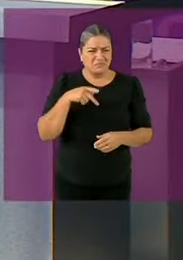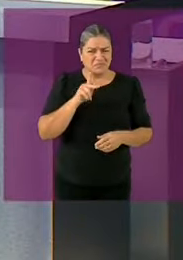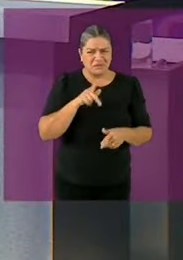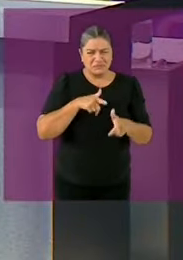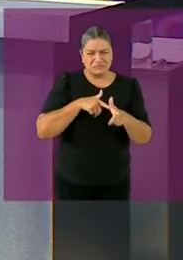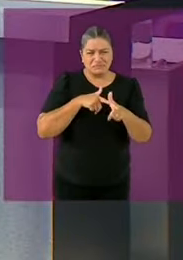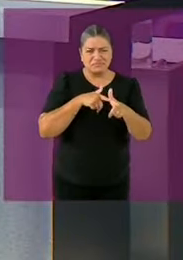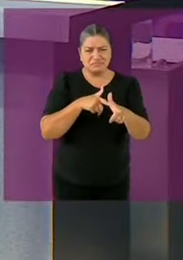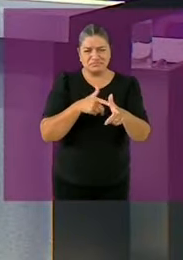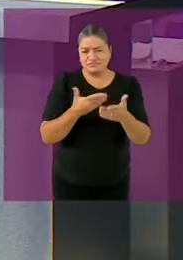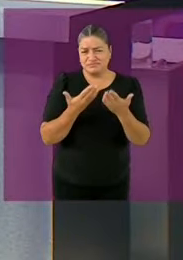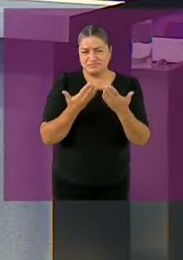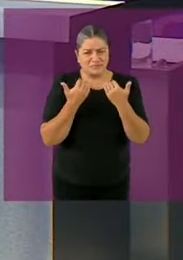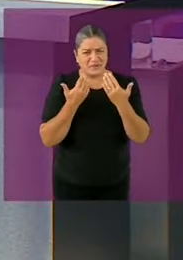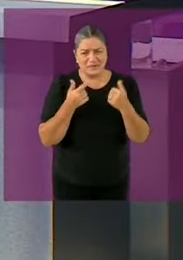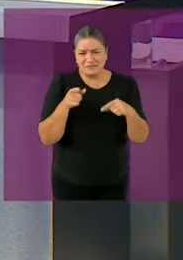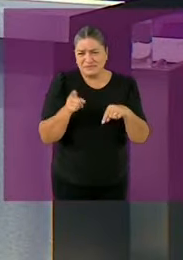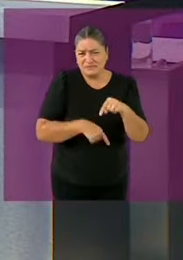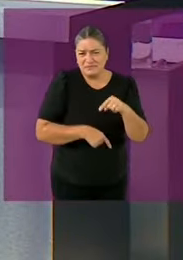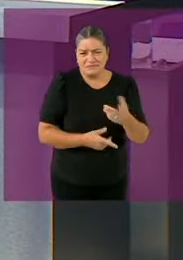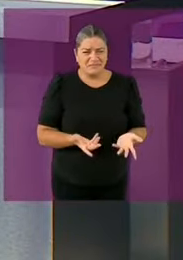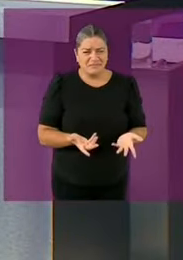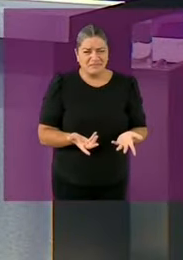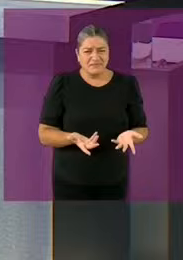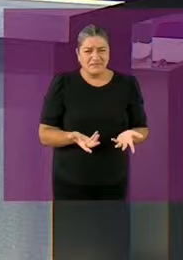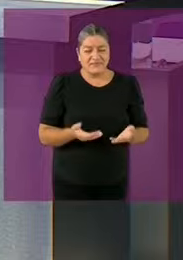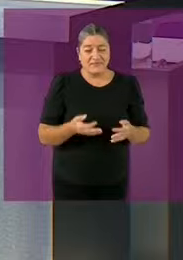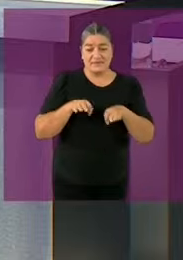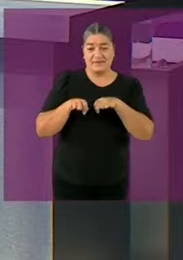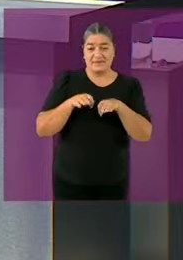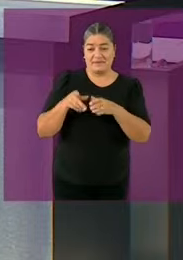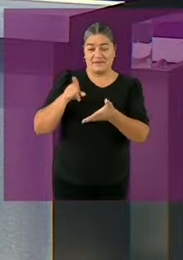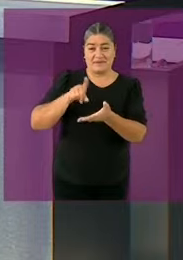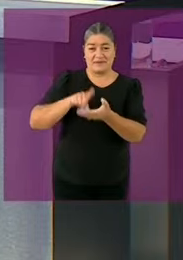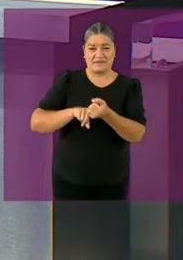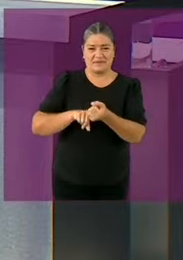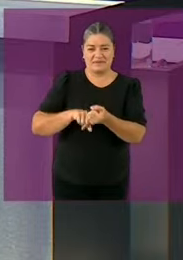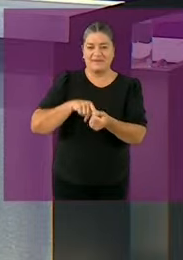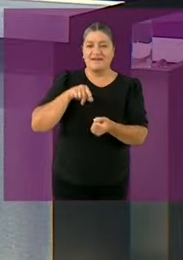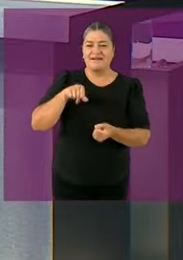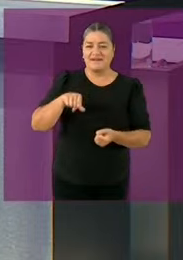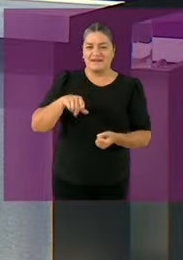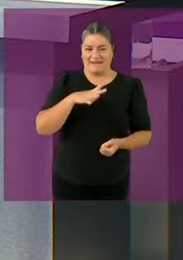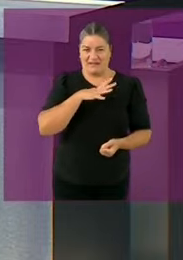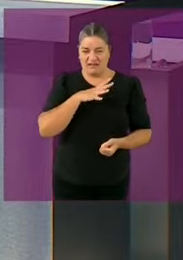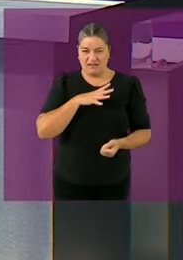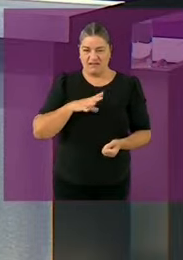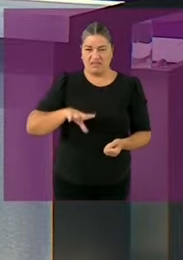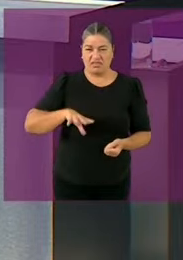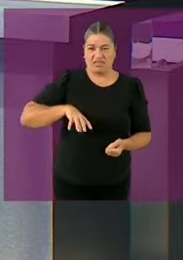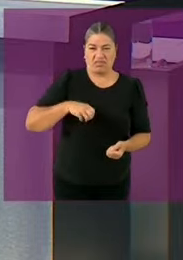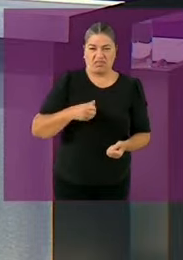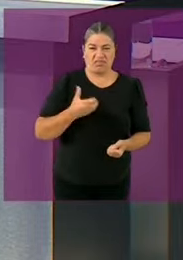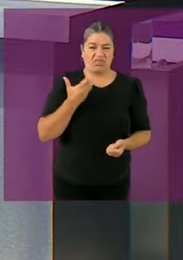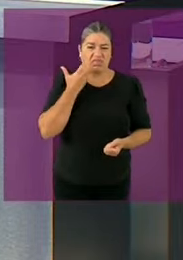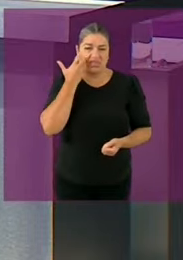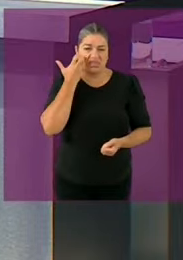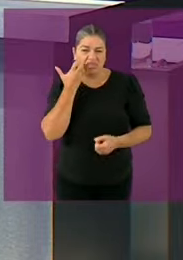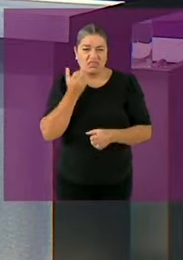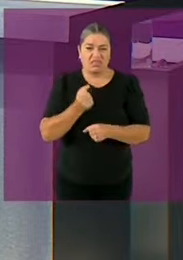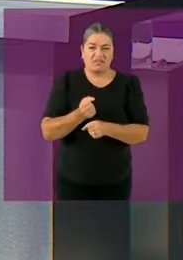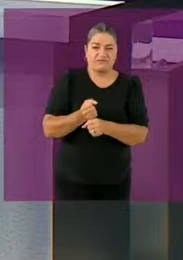acoso para acoso laboral para discriminación para bullying y tampoco hay